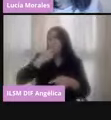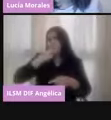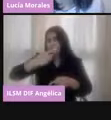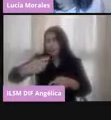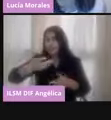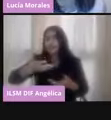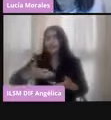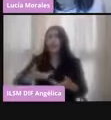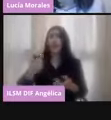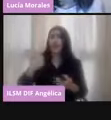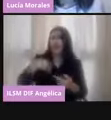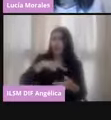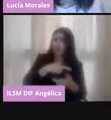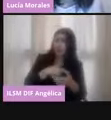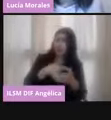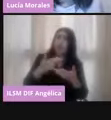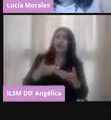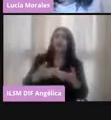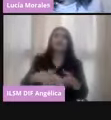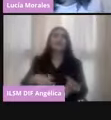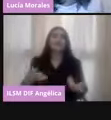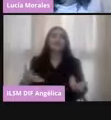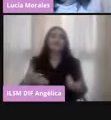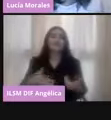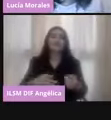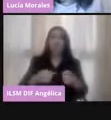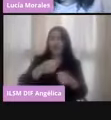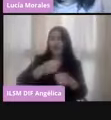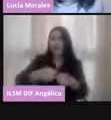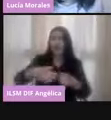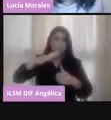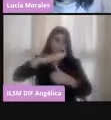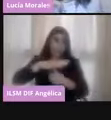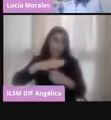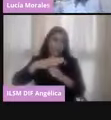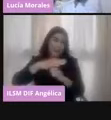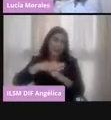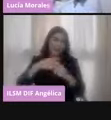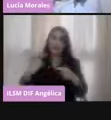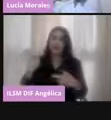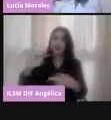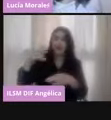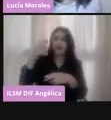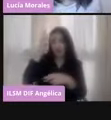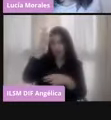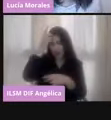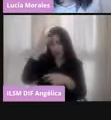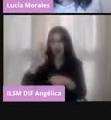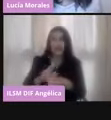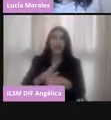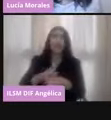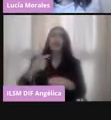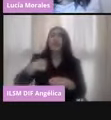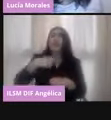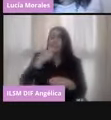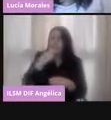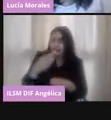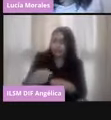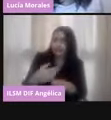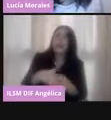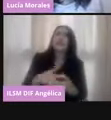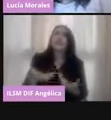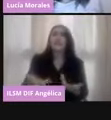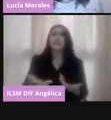integrantes de una mesa directiva de casilla, quiero hacer énfasis en este cargo particularmente porque